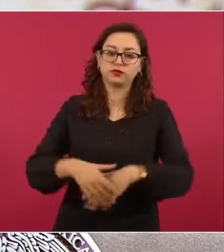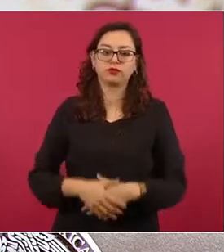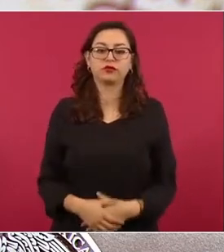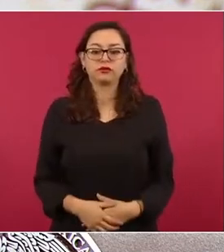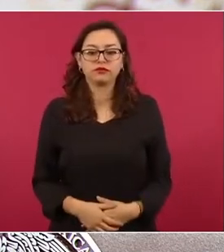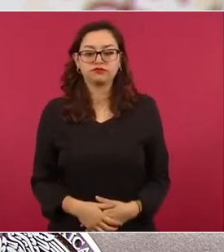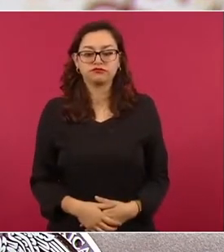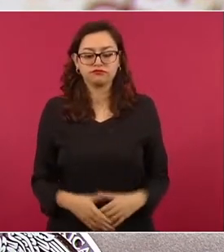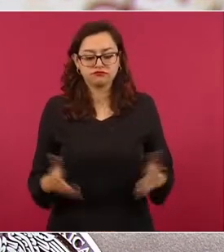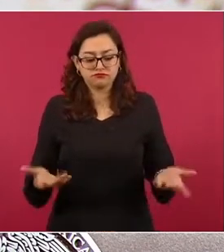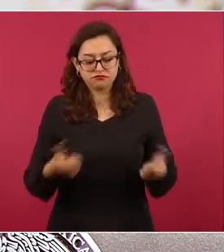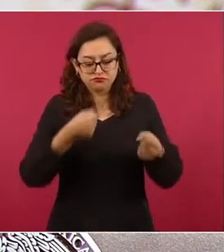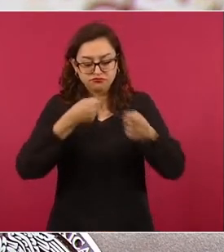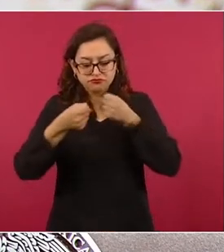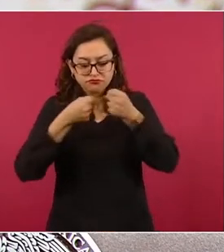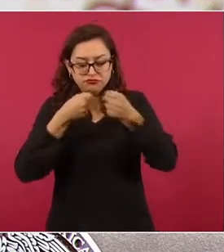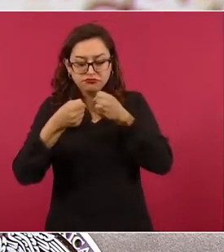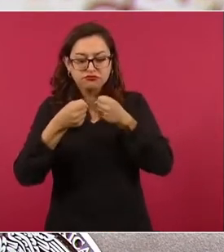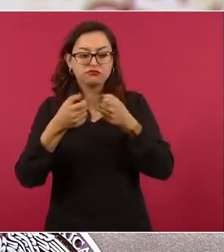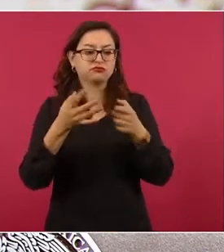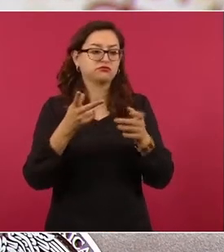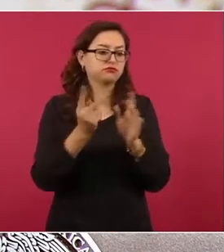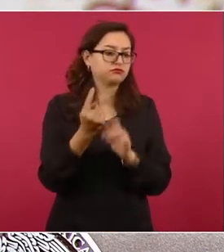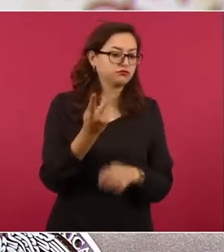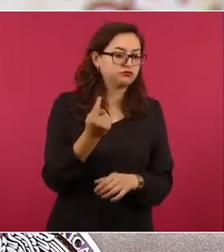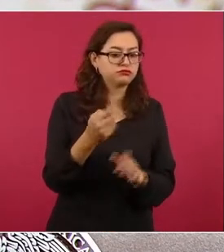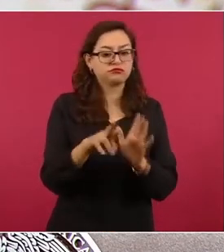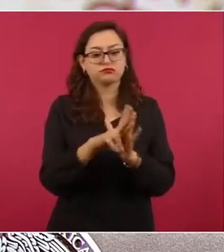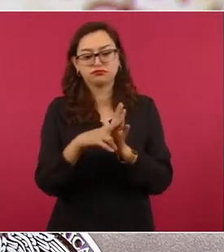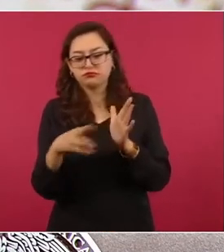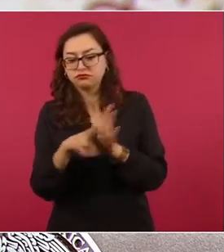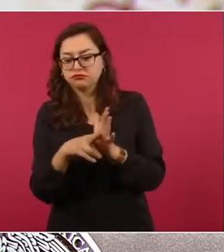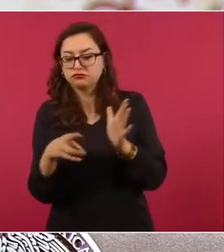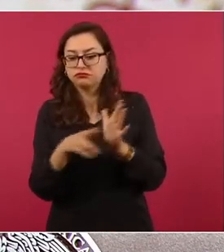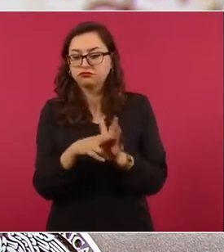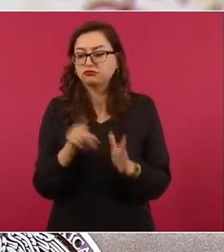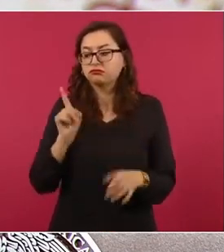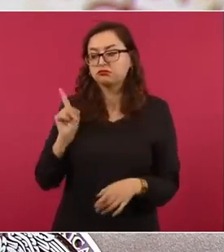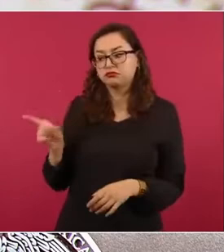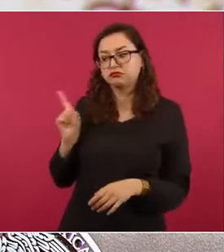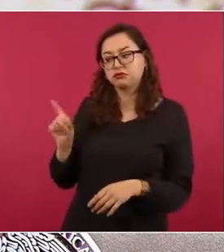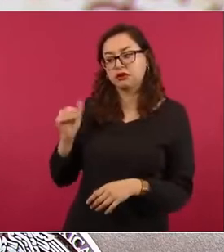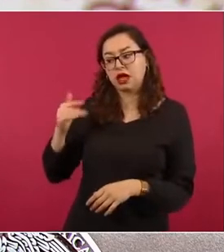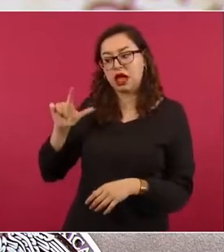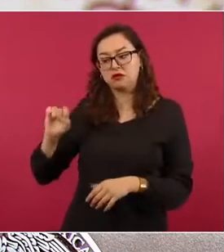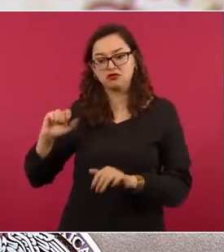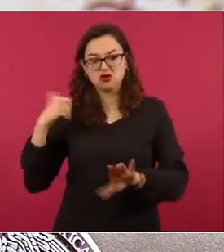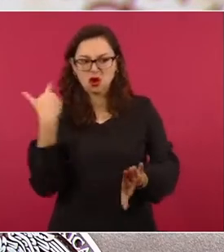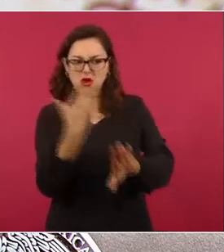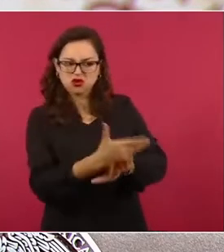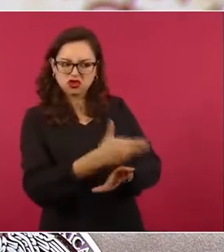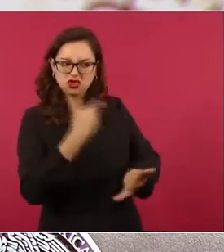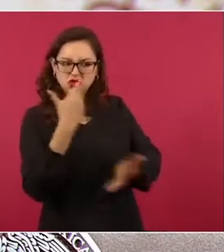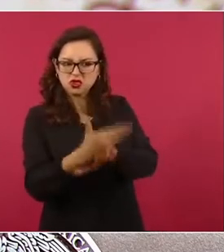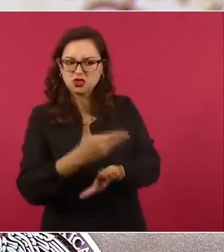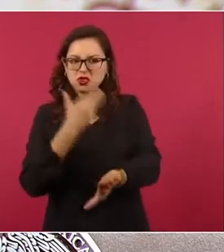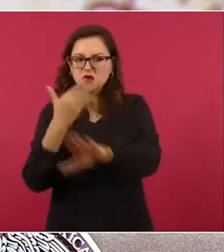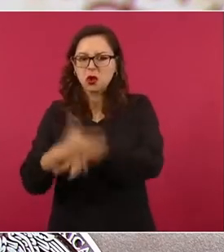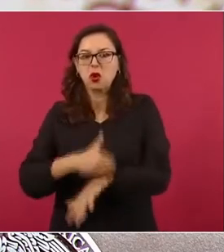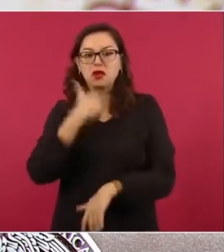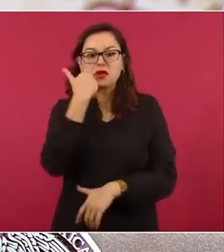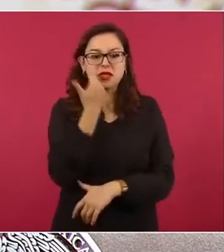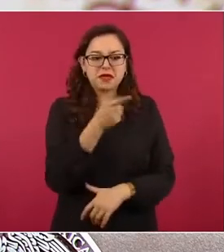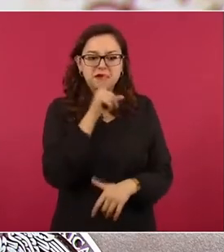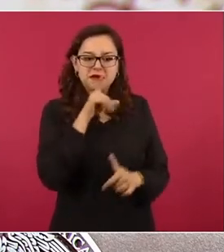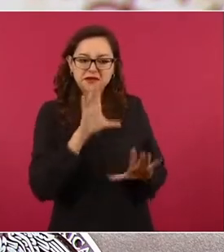censurar a los medios, en el que afirma que el gobierno prepara, censura contra medios de comunicación y